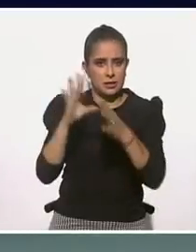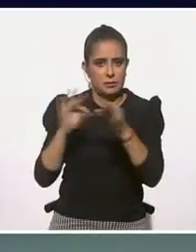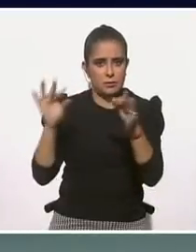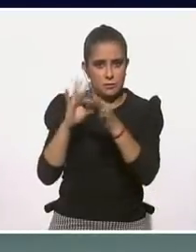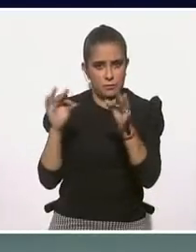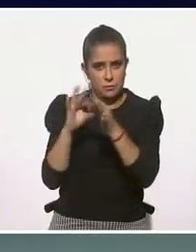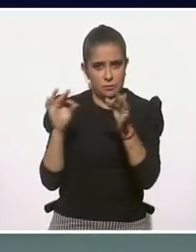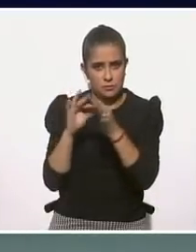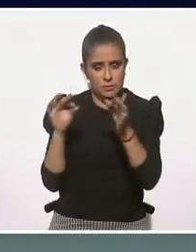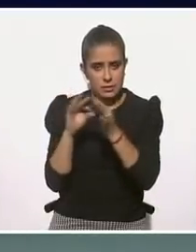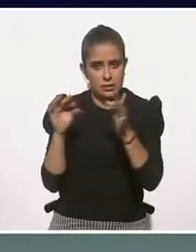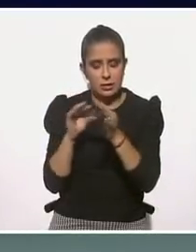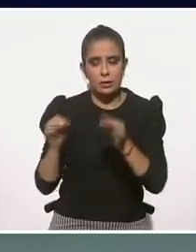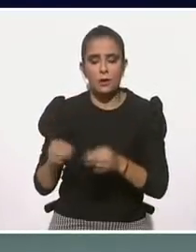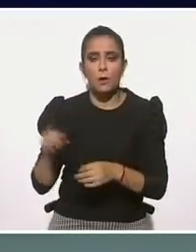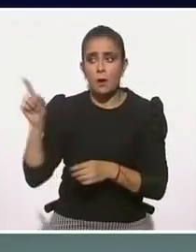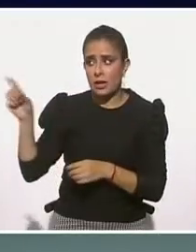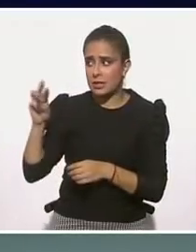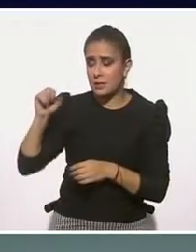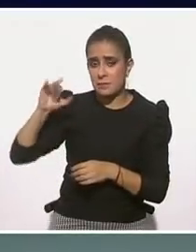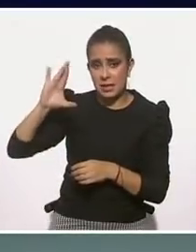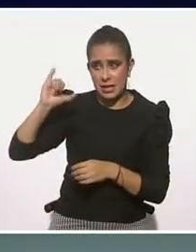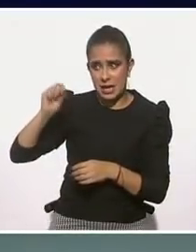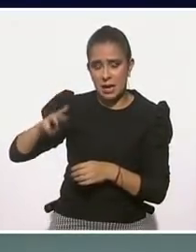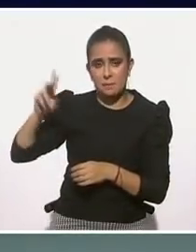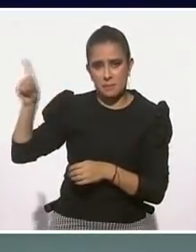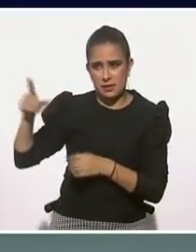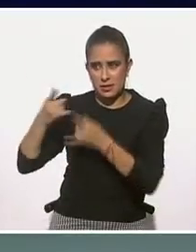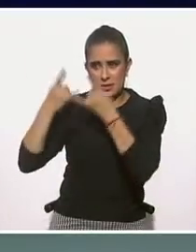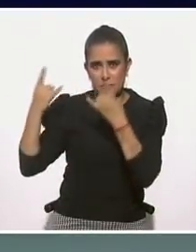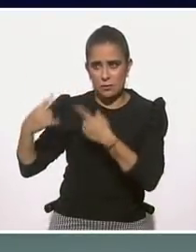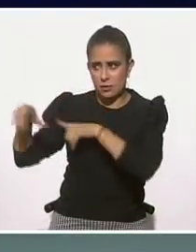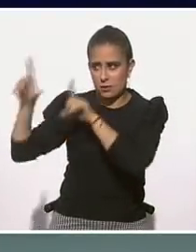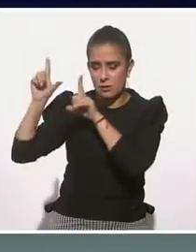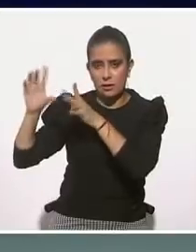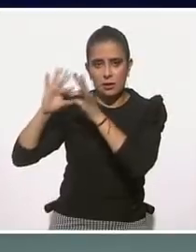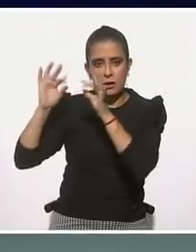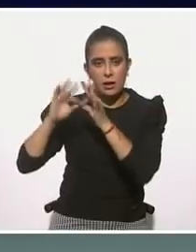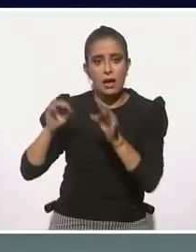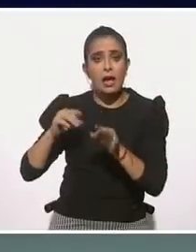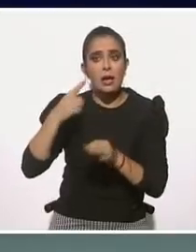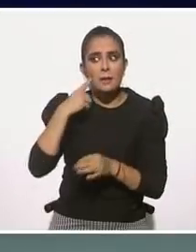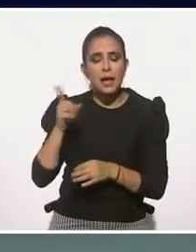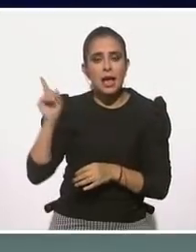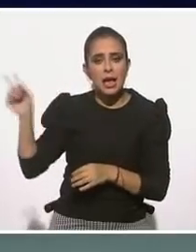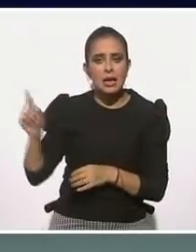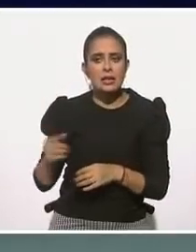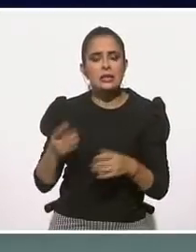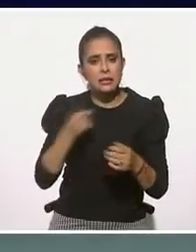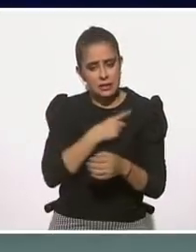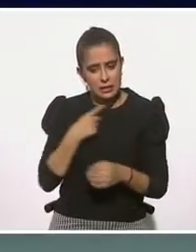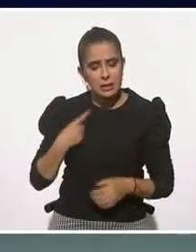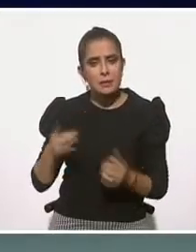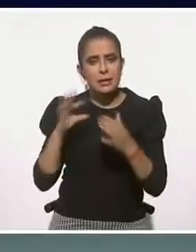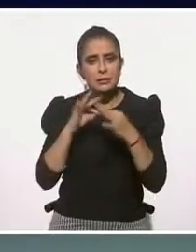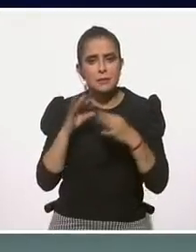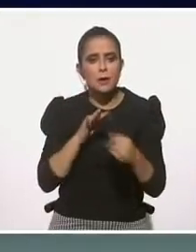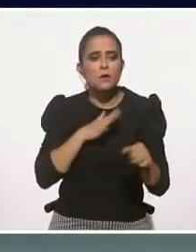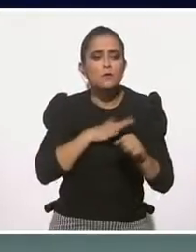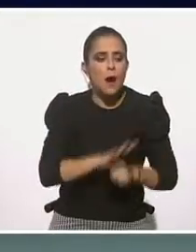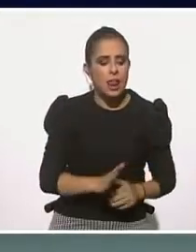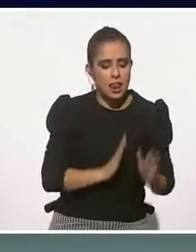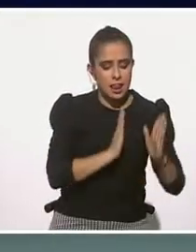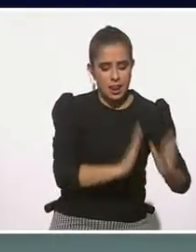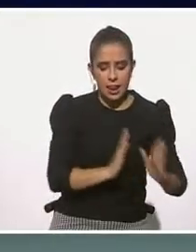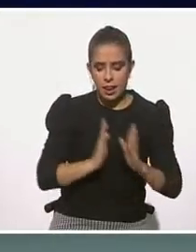creo que lo que nos muestra Miriam, y sería muy bueno que quien lo vea en casa, lo considere, es que nos habla incluso de momentos. Y nos habla dentro